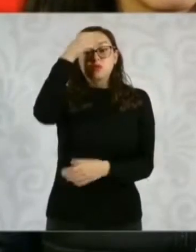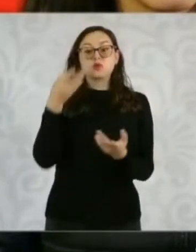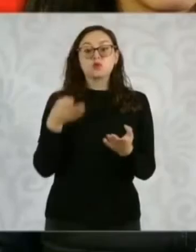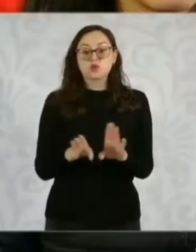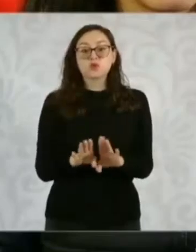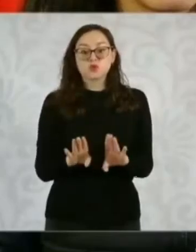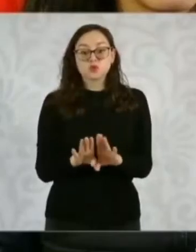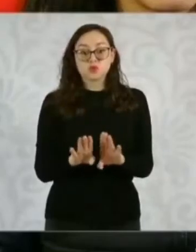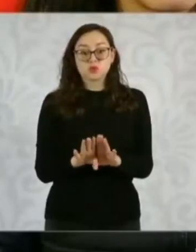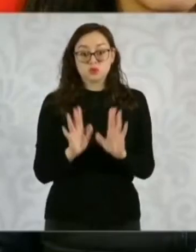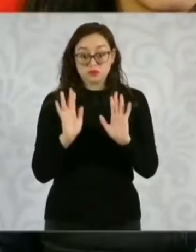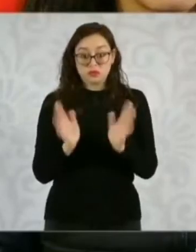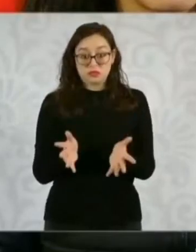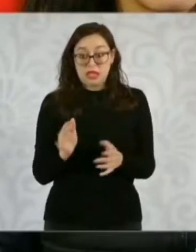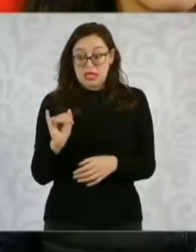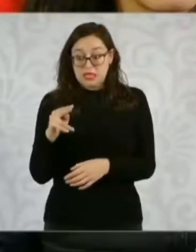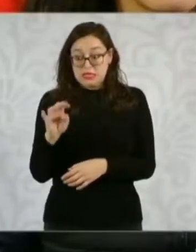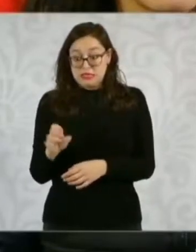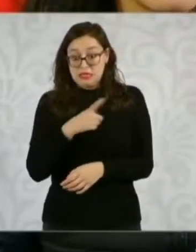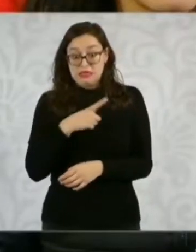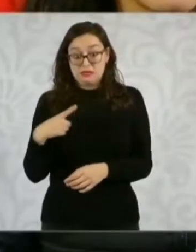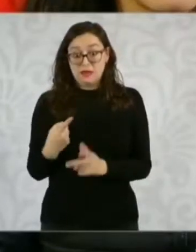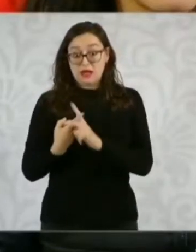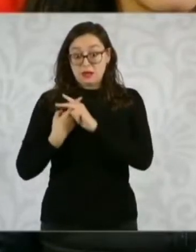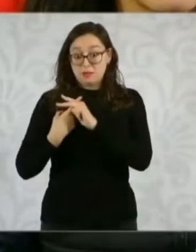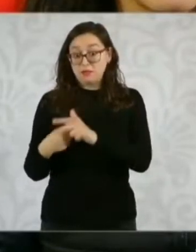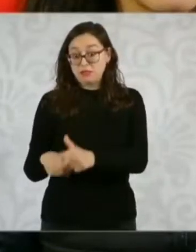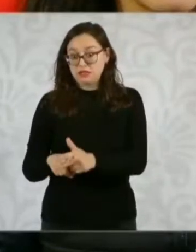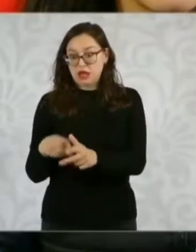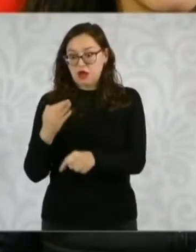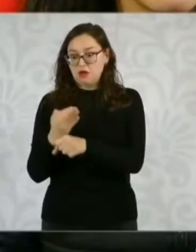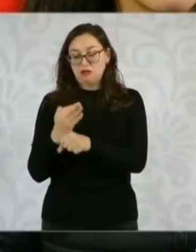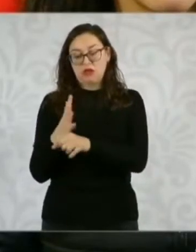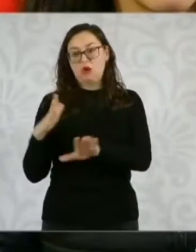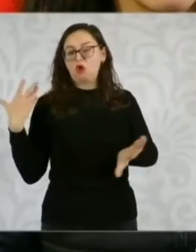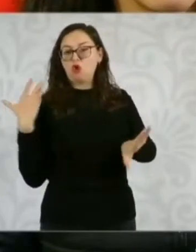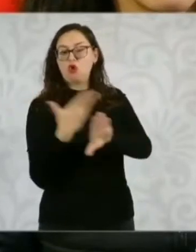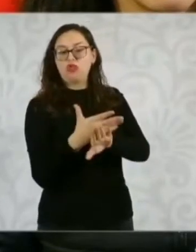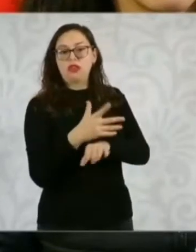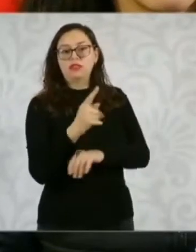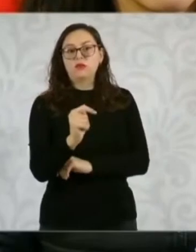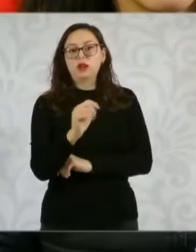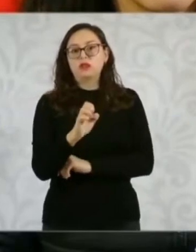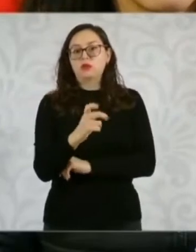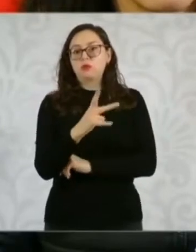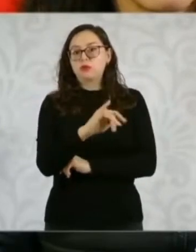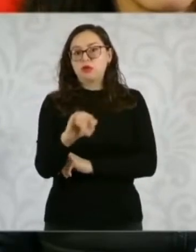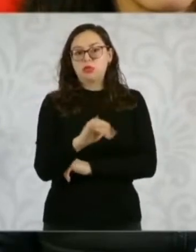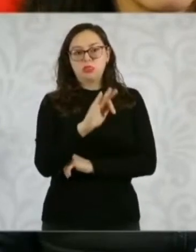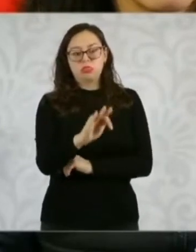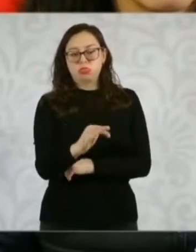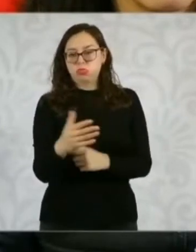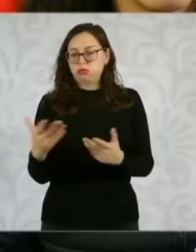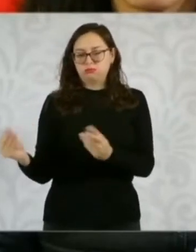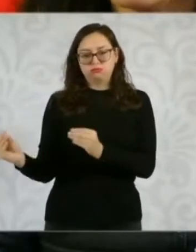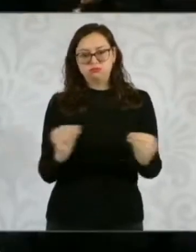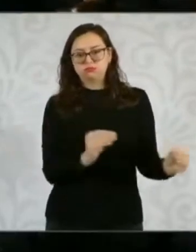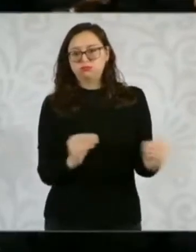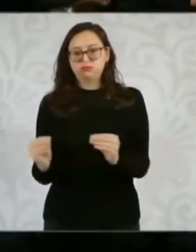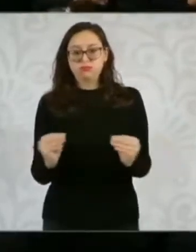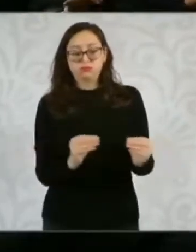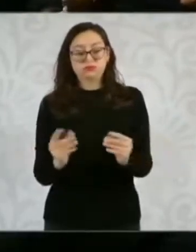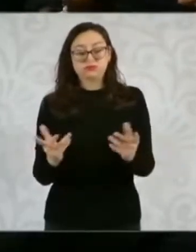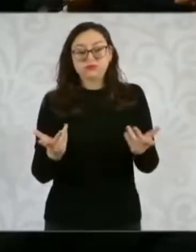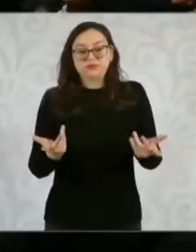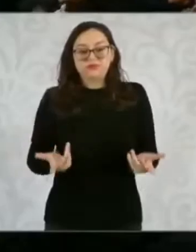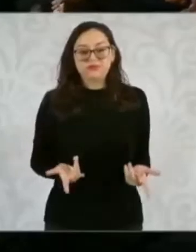proceso que inicia el INE contra el tribunal este juicio para que no impidan revertir este tema, porque